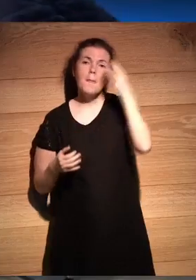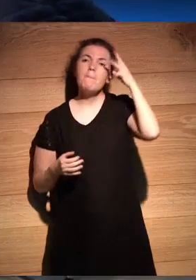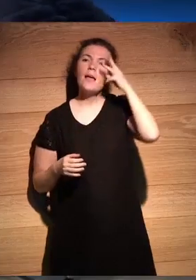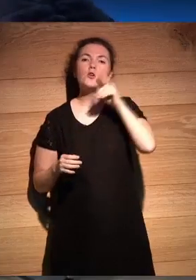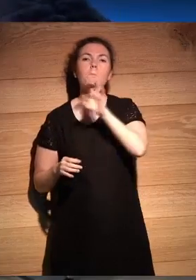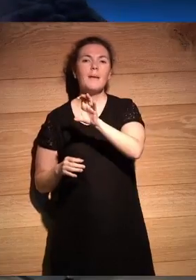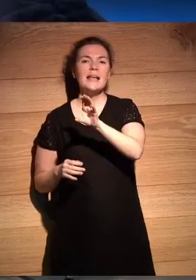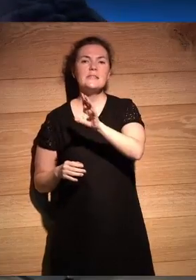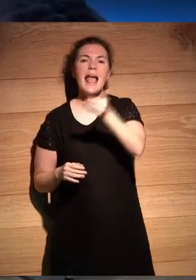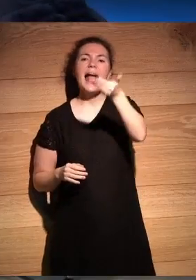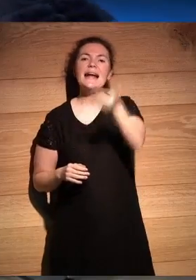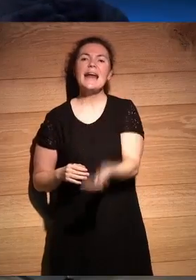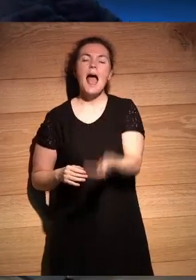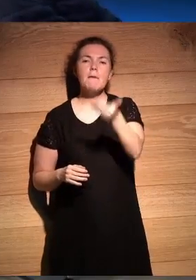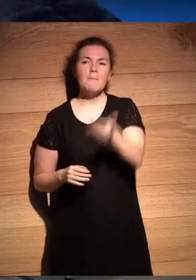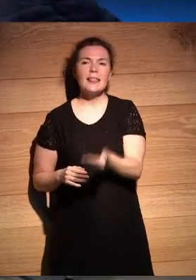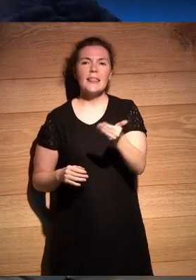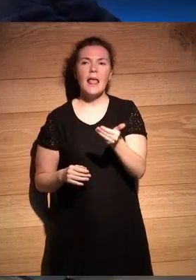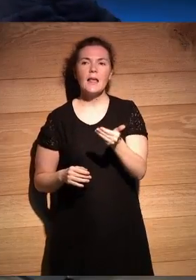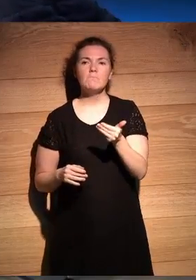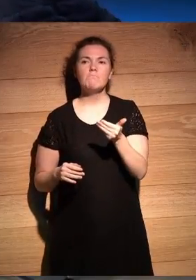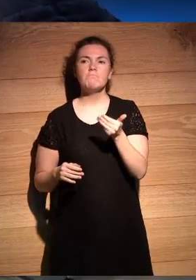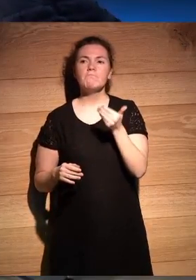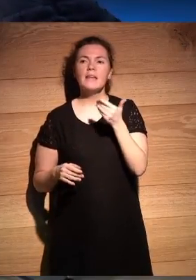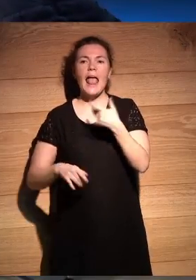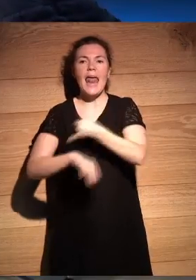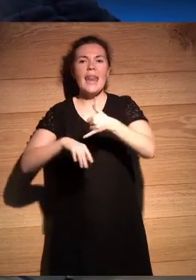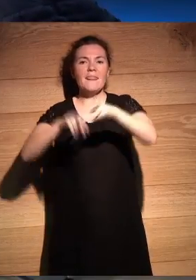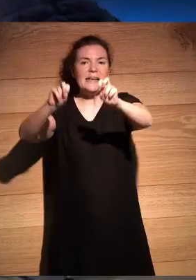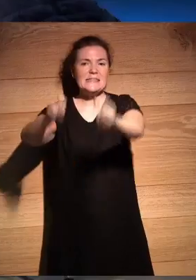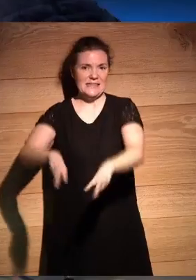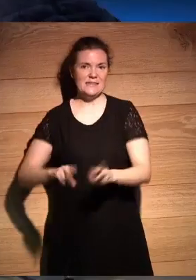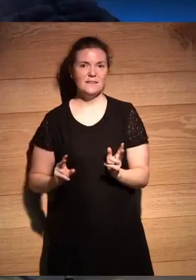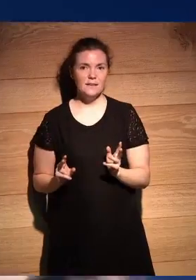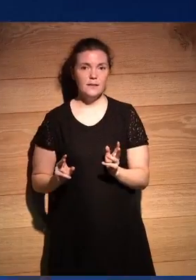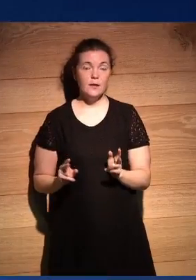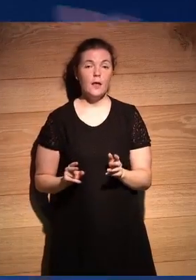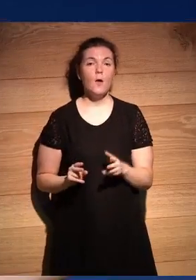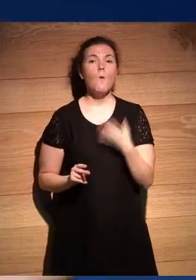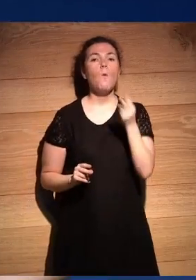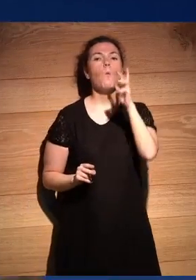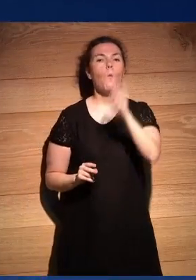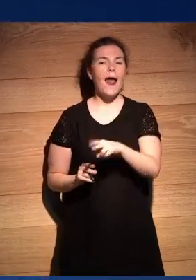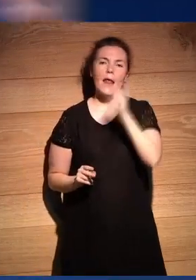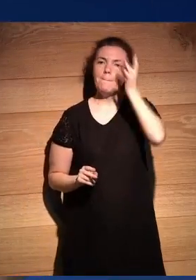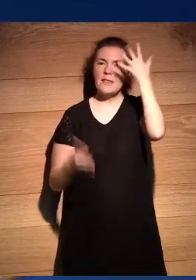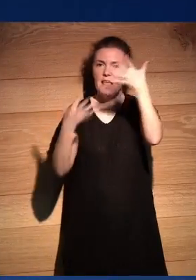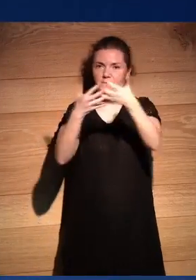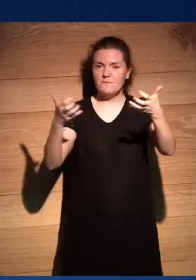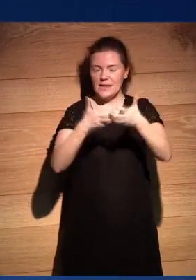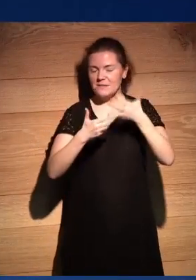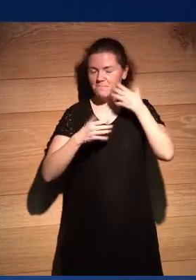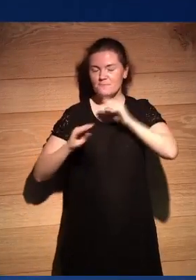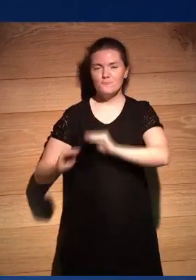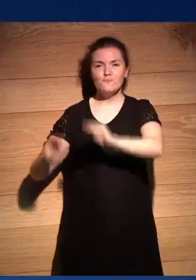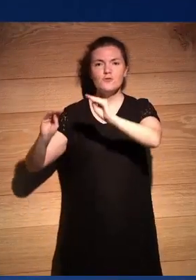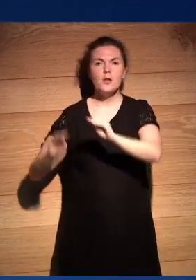es un país gravemente ileso es una idea que es muy Juan es un inventor de aforismo entonces él lo tiene fácil pero esa idea